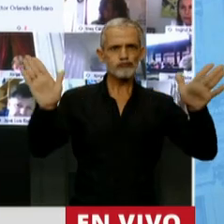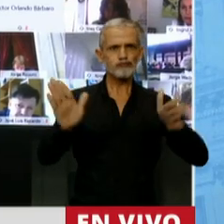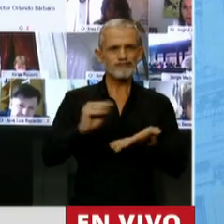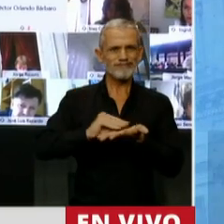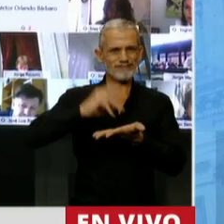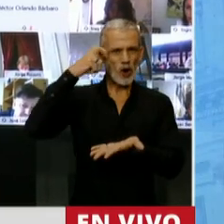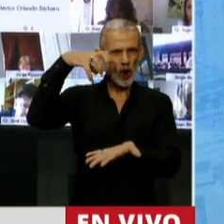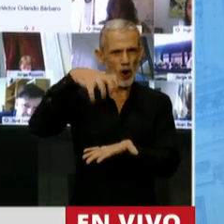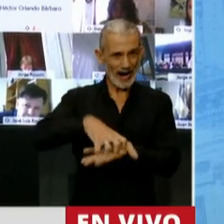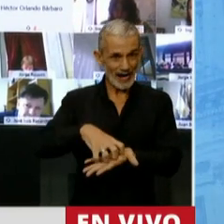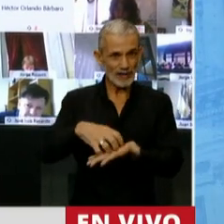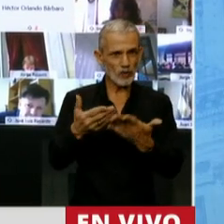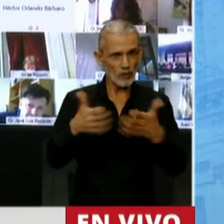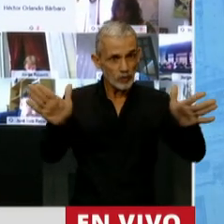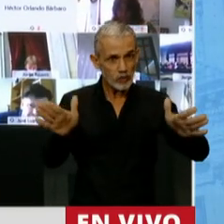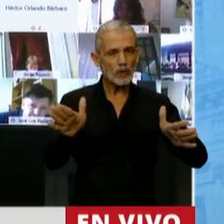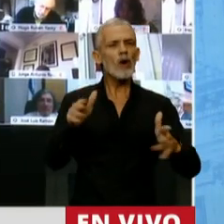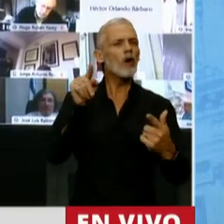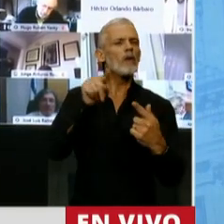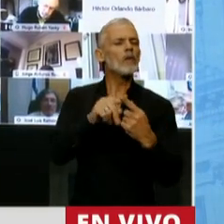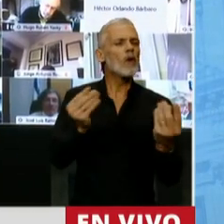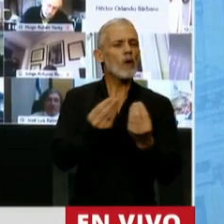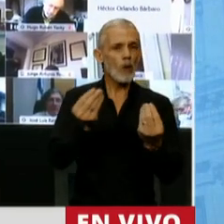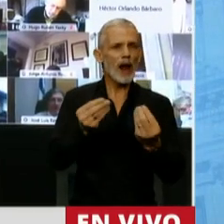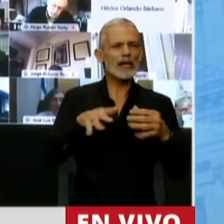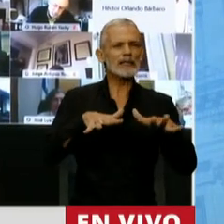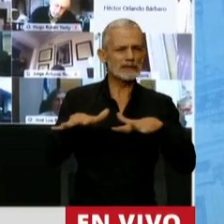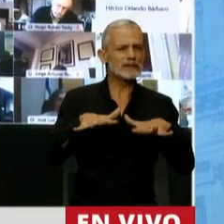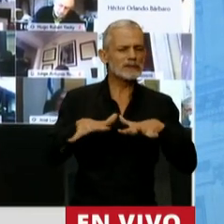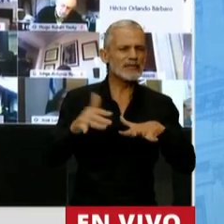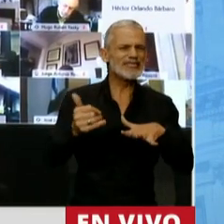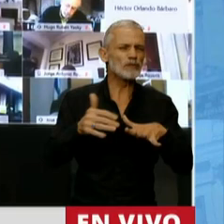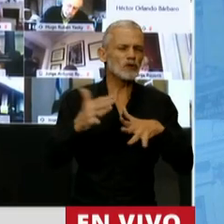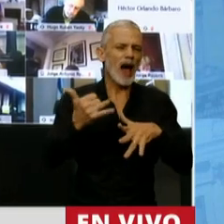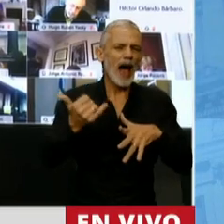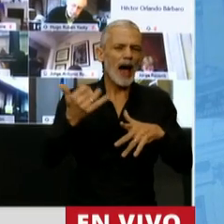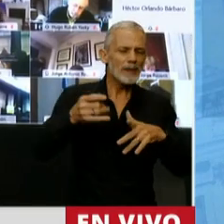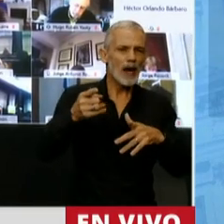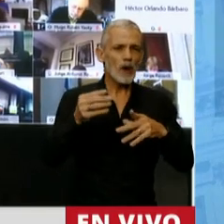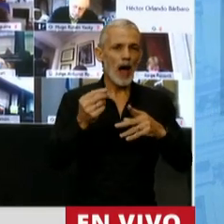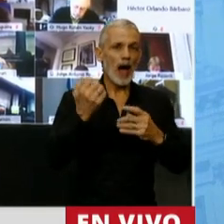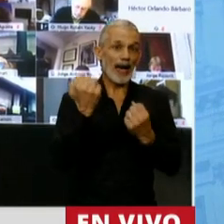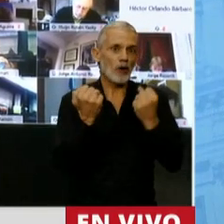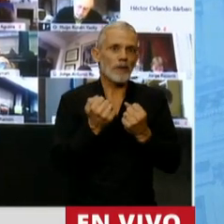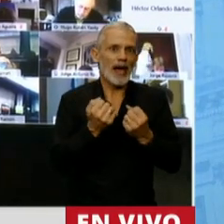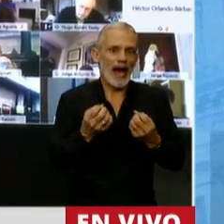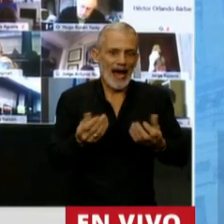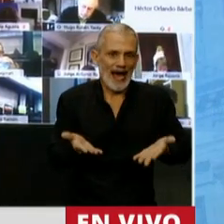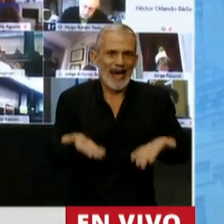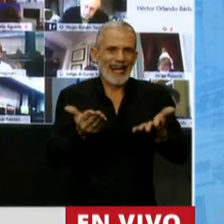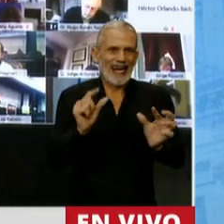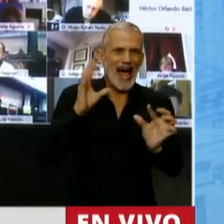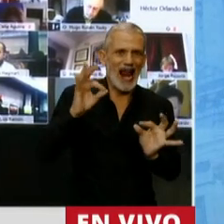legislativa apuntaba a un escenario donde se visualizaba una incipiente recuperación,